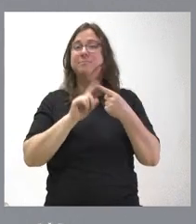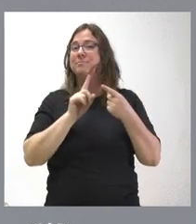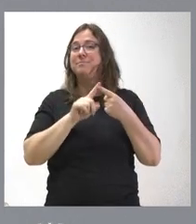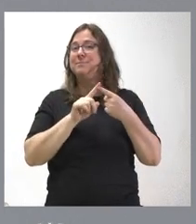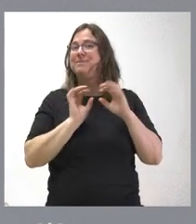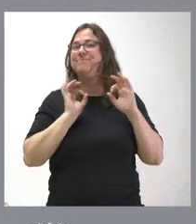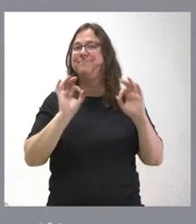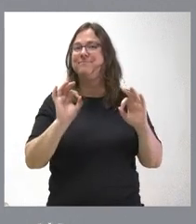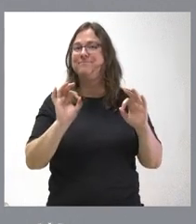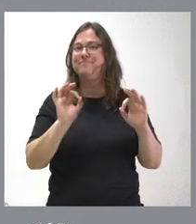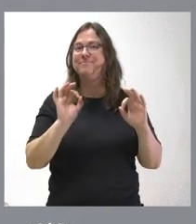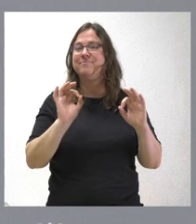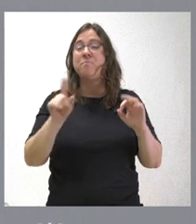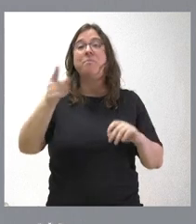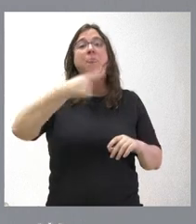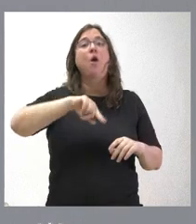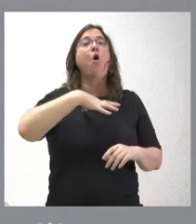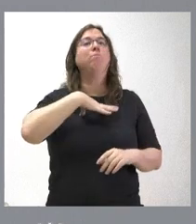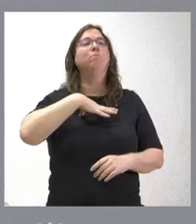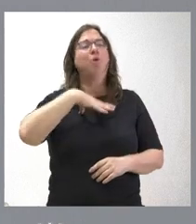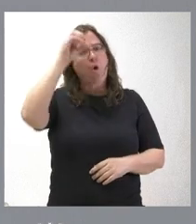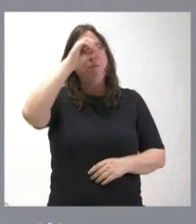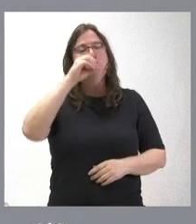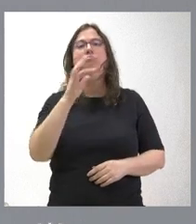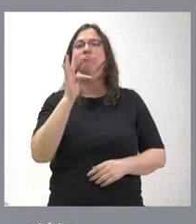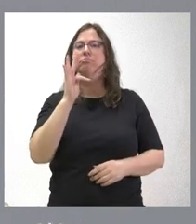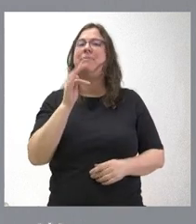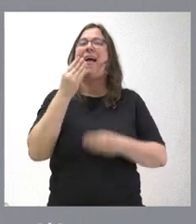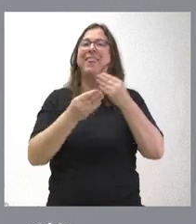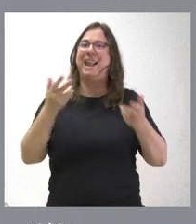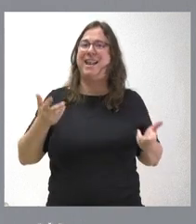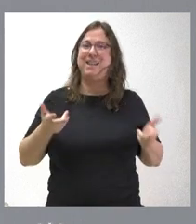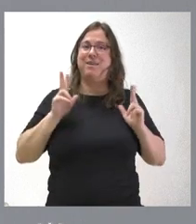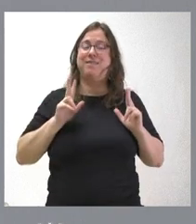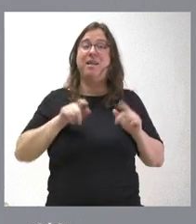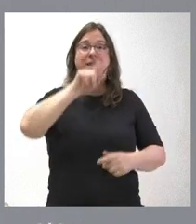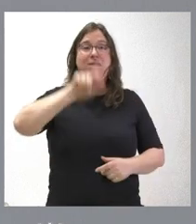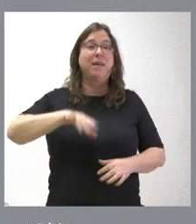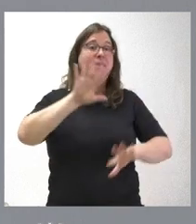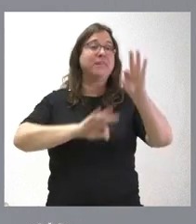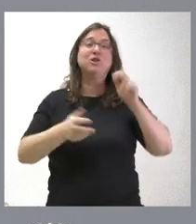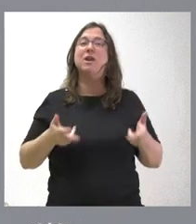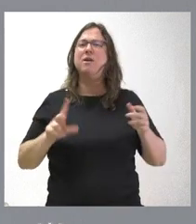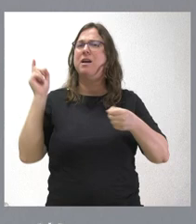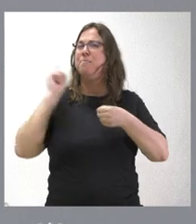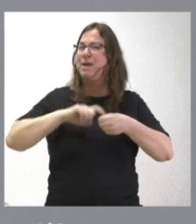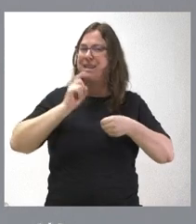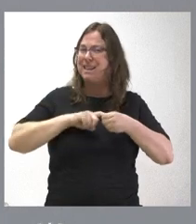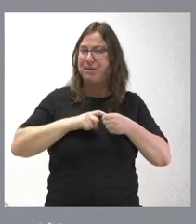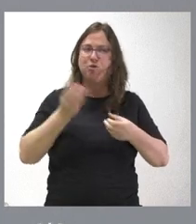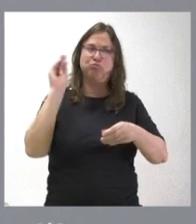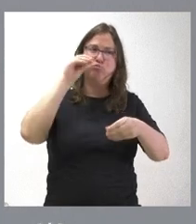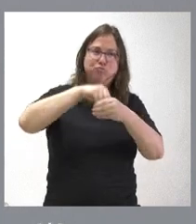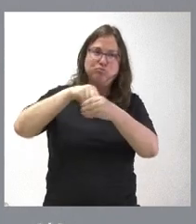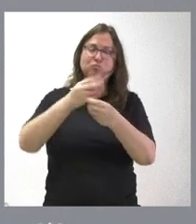por tanto, es que nuestra posición es favorable al ejercicio de la libertad, a que los ciudadanos han elegido en libertad, que ha habido una alta participación en todas las actividades